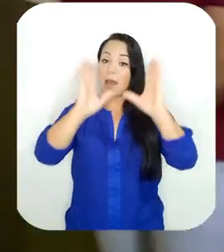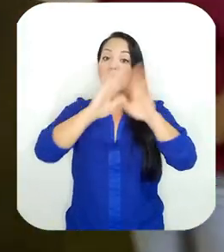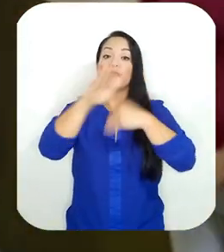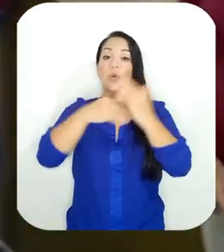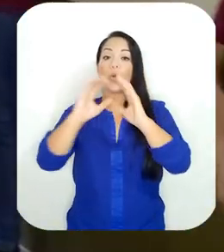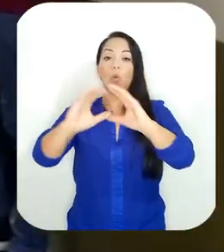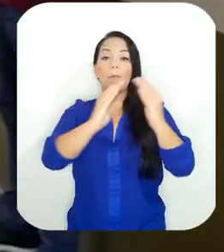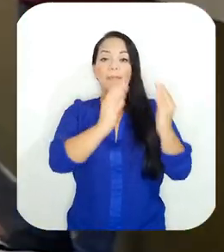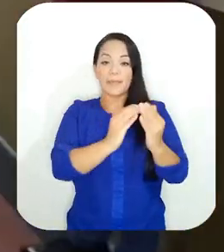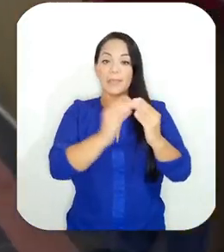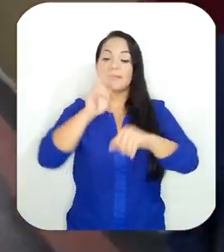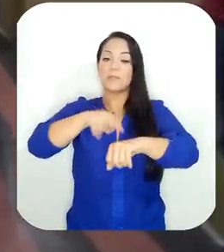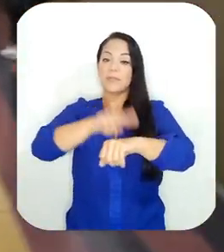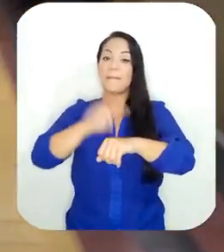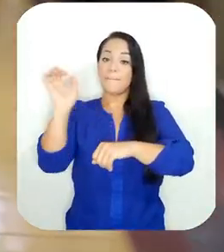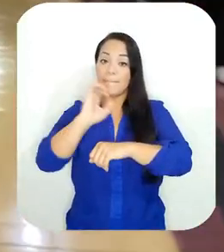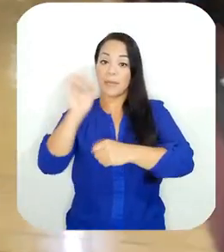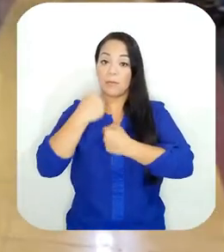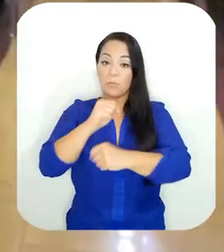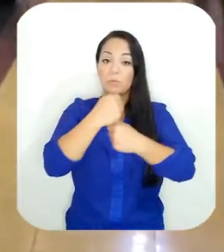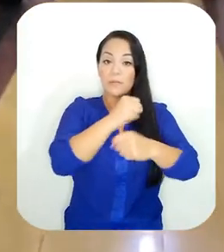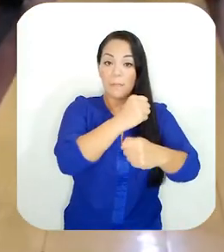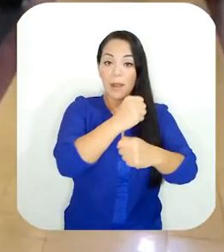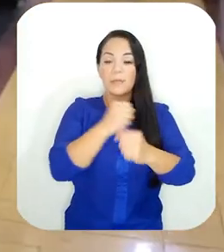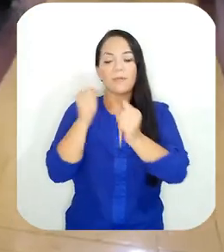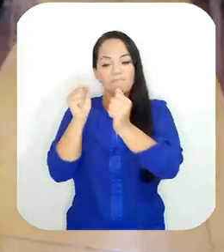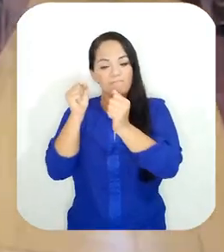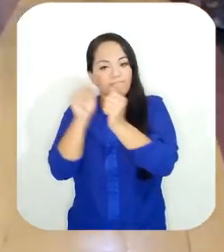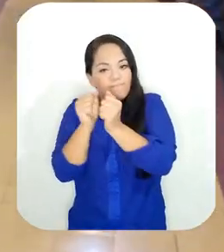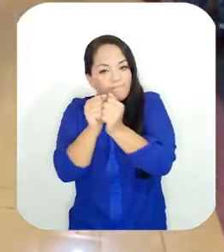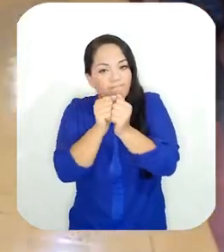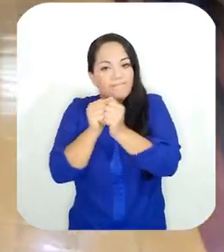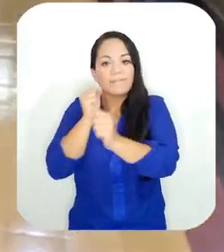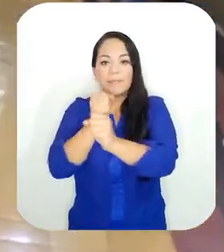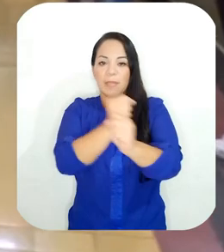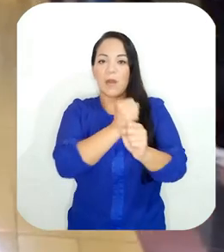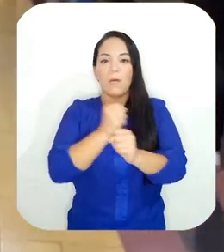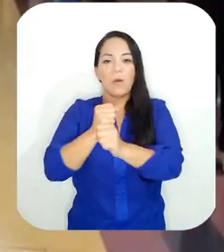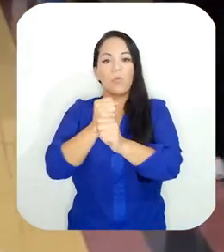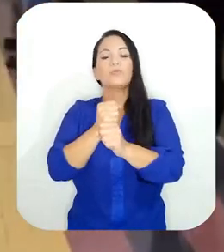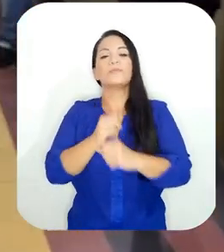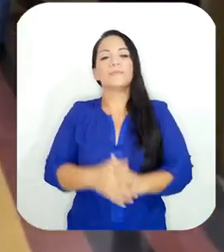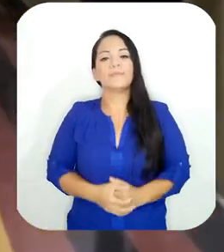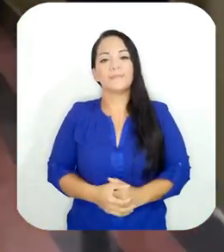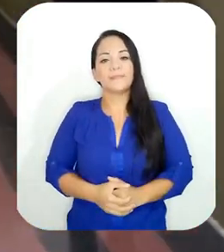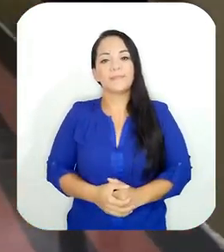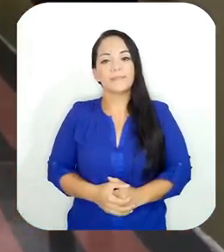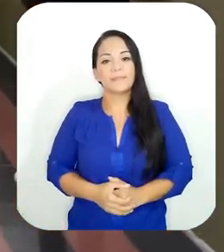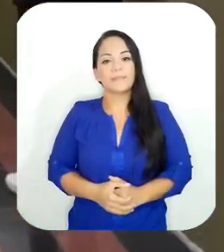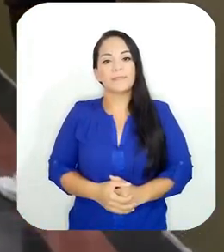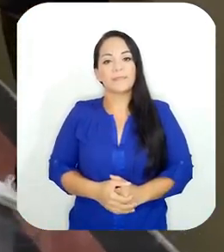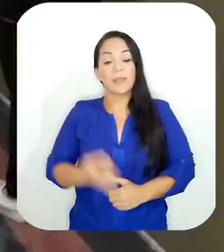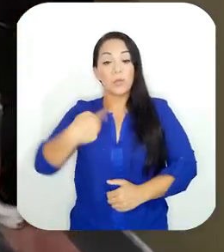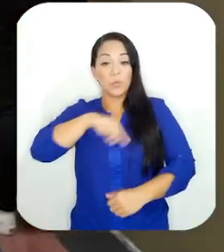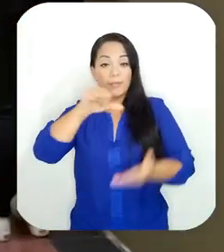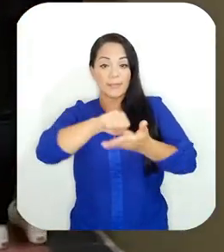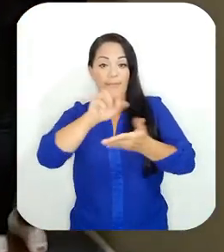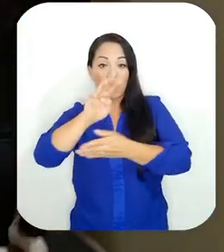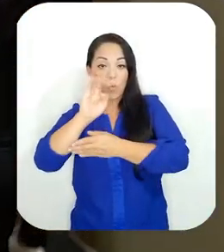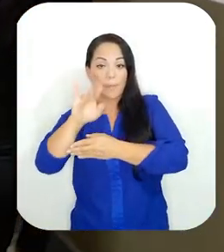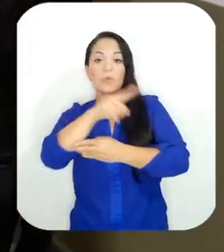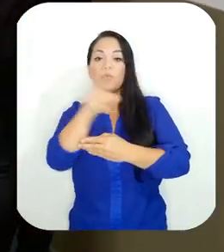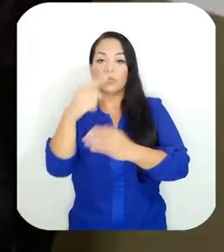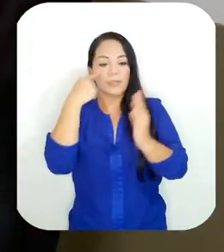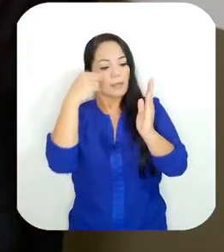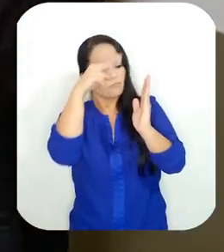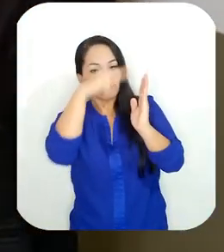todos los comités municipales de emergencia en un trabajo conjunto que hemos hecho con todos los gobiernos locales. En nuestro sitio